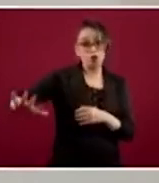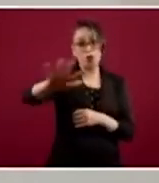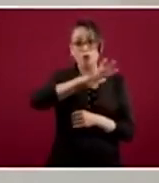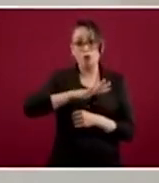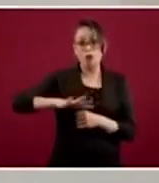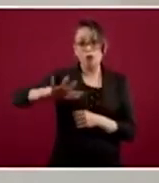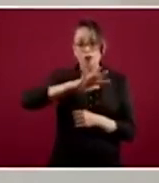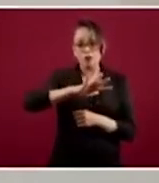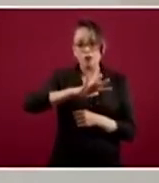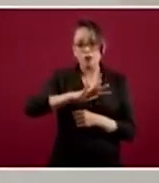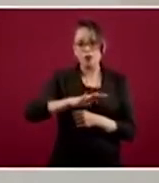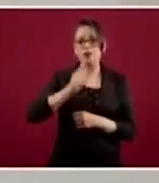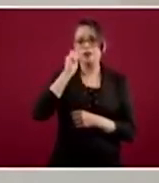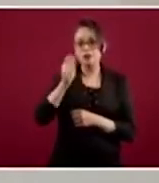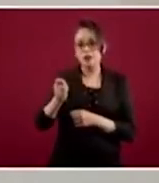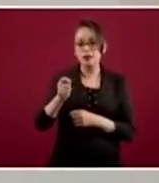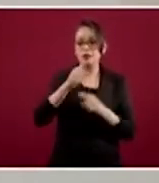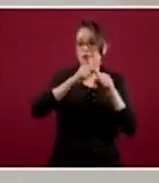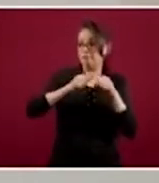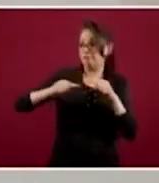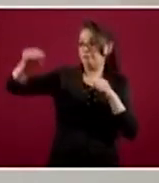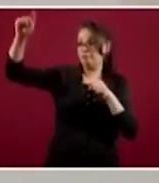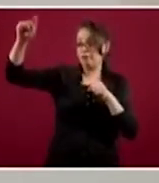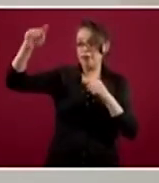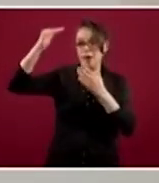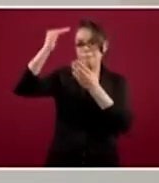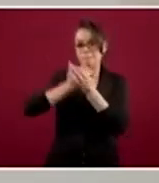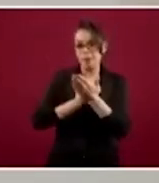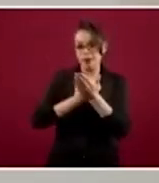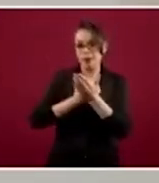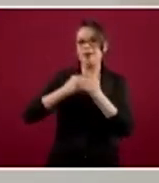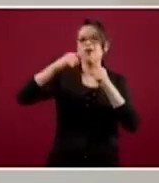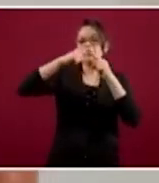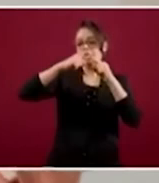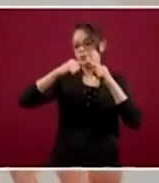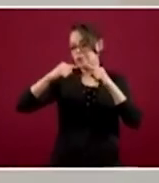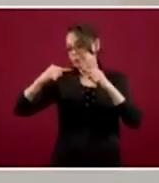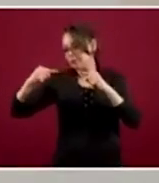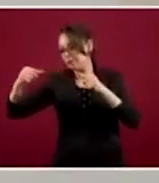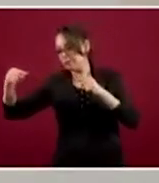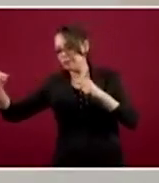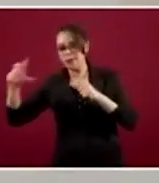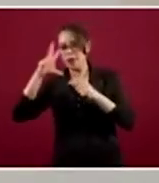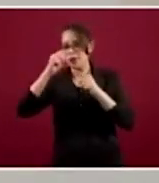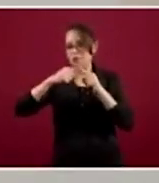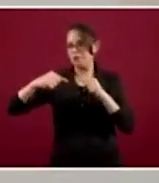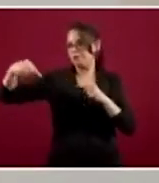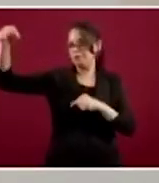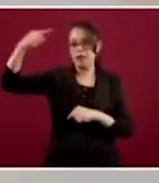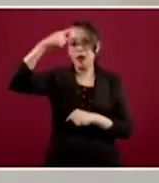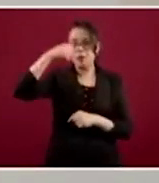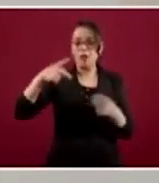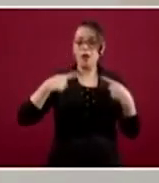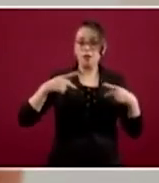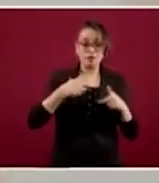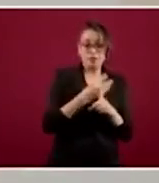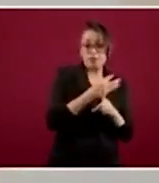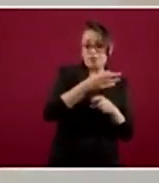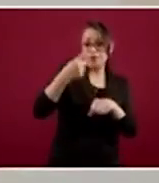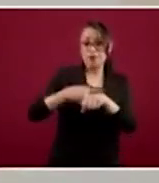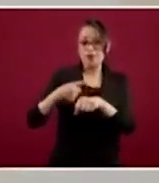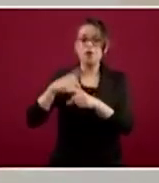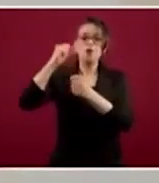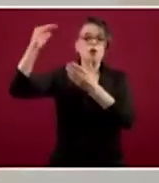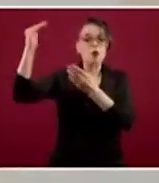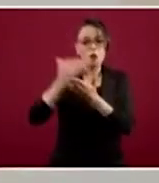aplanar la curva, que la cantidad de contagios sea menor, por lo tanto la cantidad de personas de enfermedad sea menor, por lo tanto la necesidad de